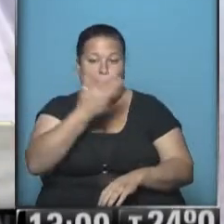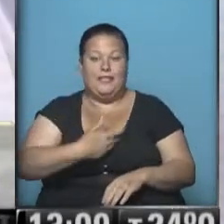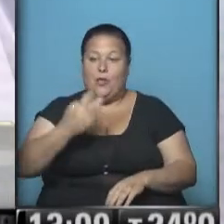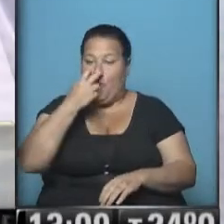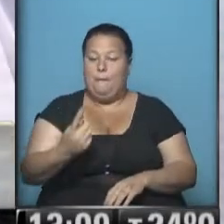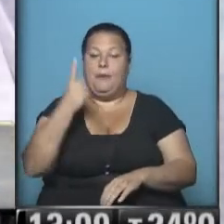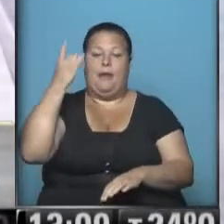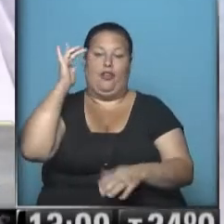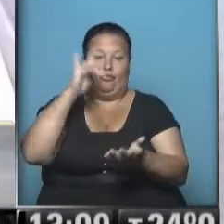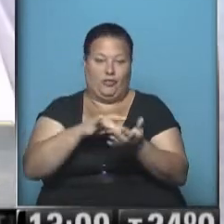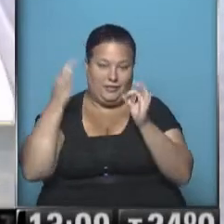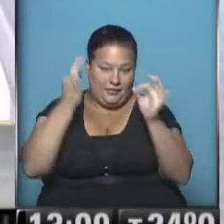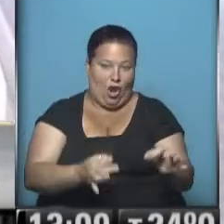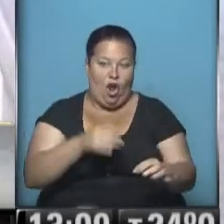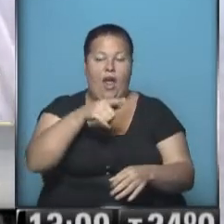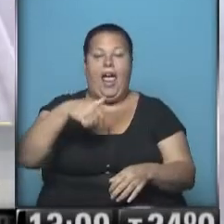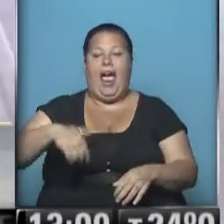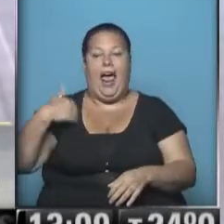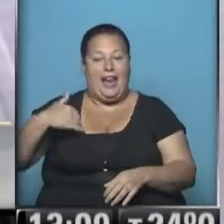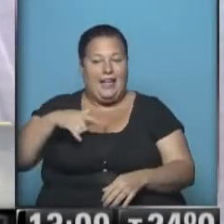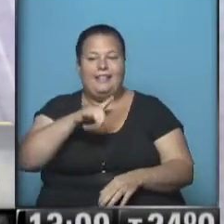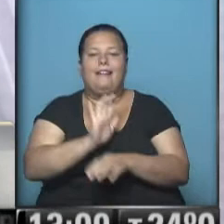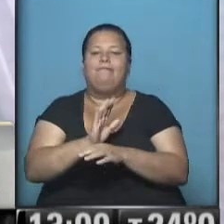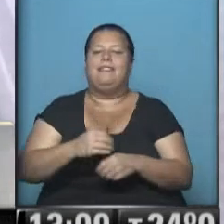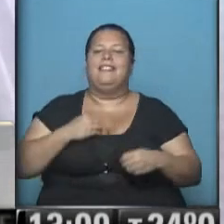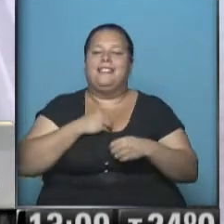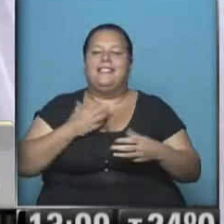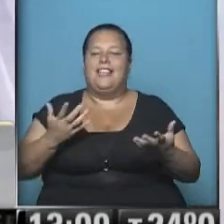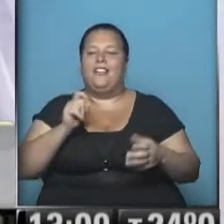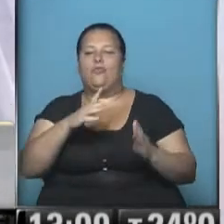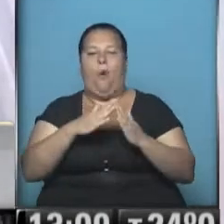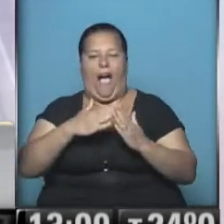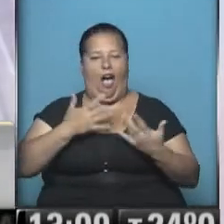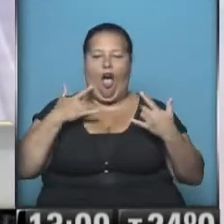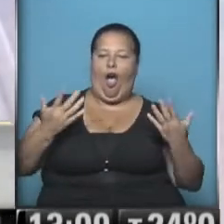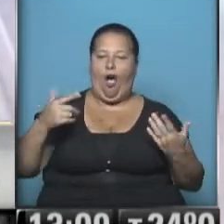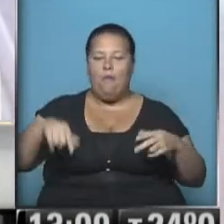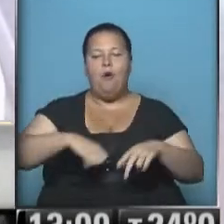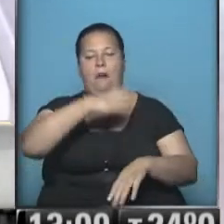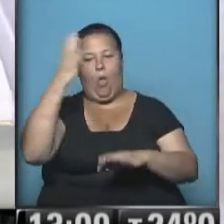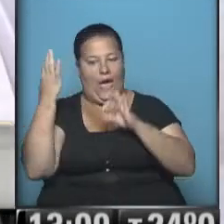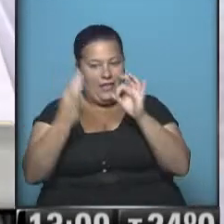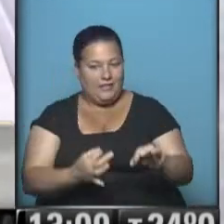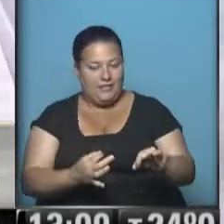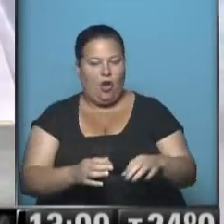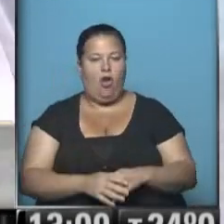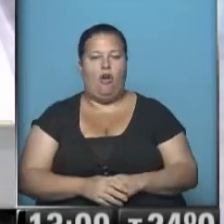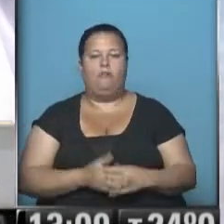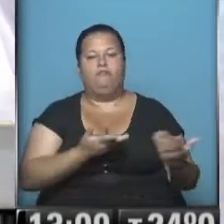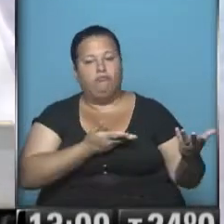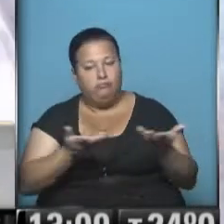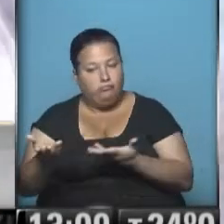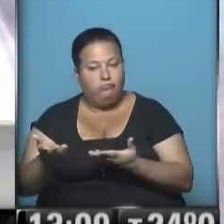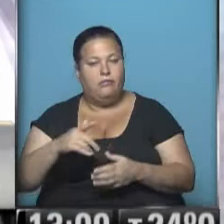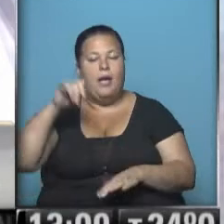presidente en llegar, se sabe que él aquí en Argentina se siente como en su casa, llegó esta madrugada, fue recibido